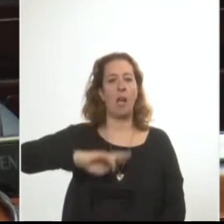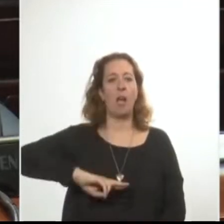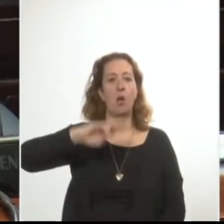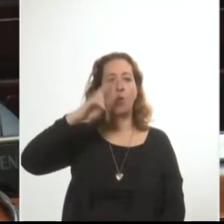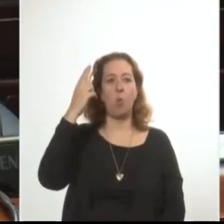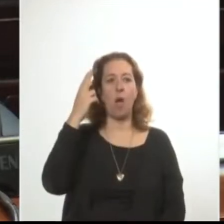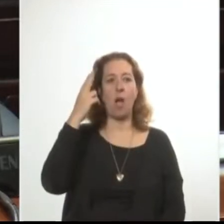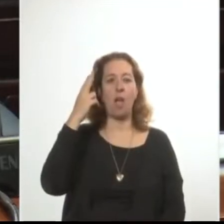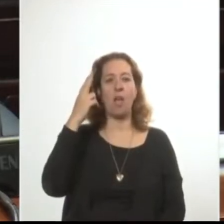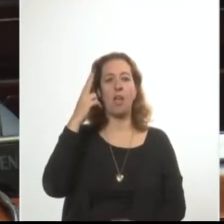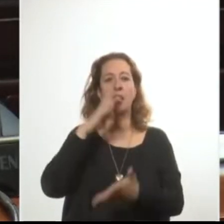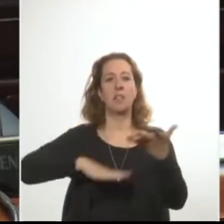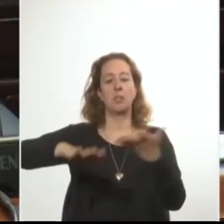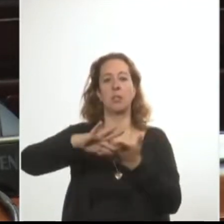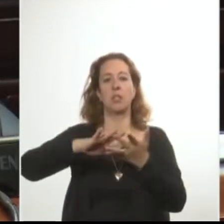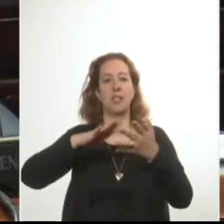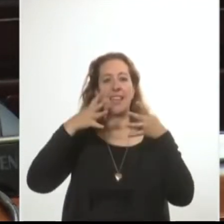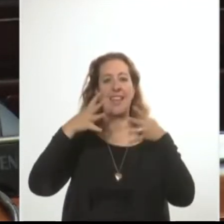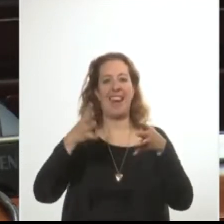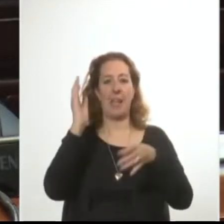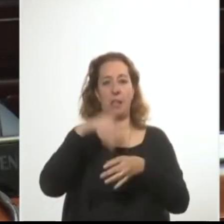en estado de guerra interna.